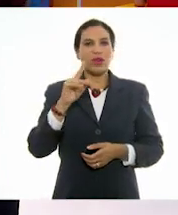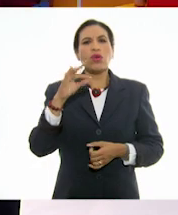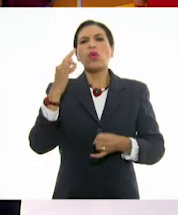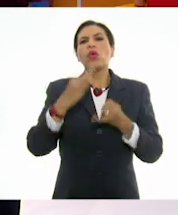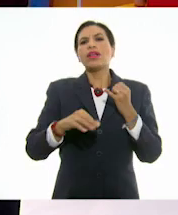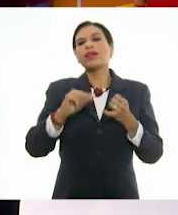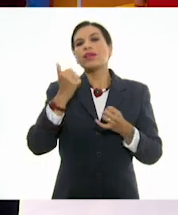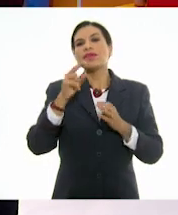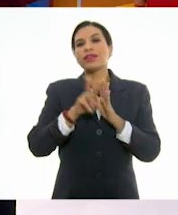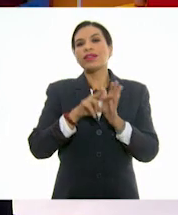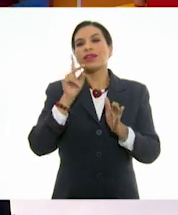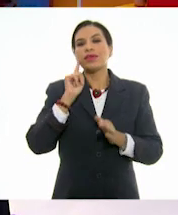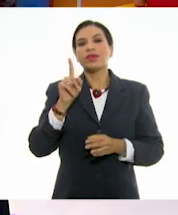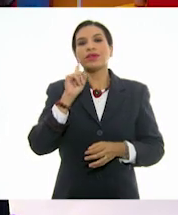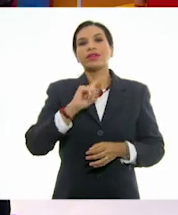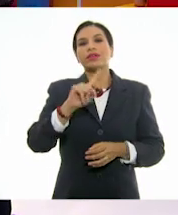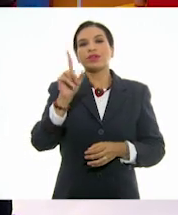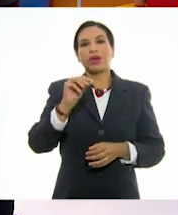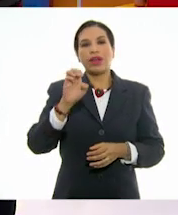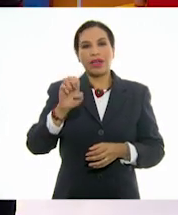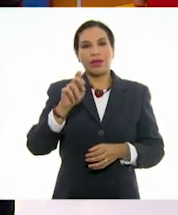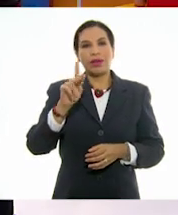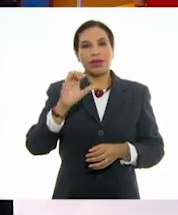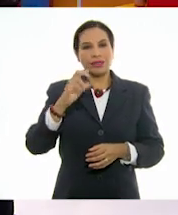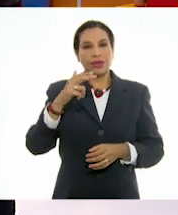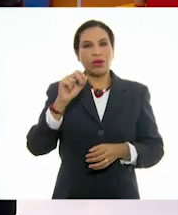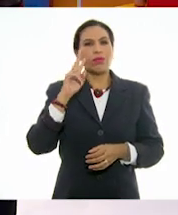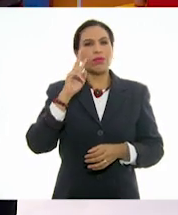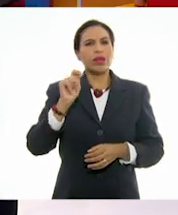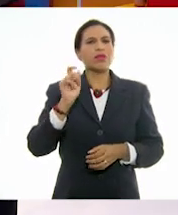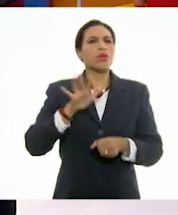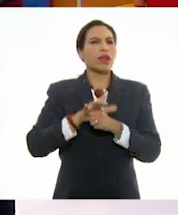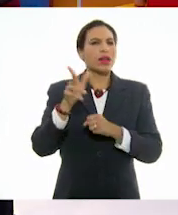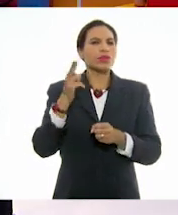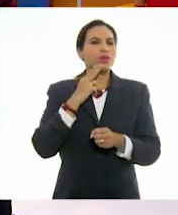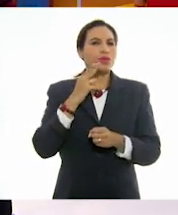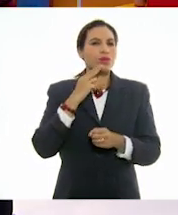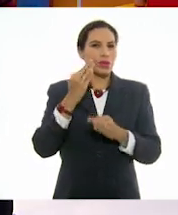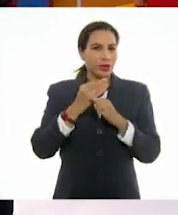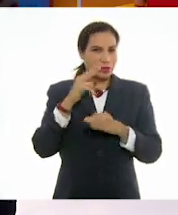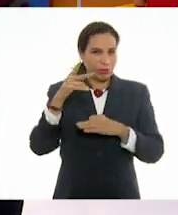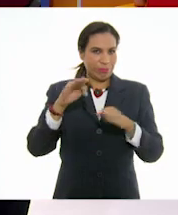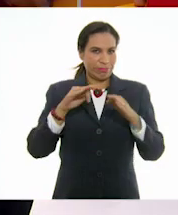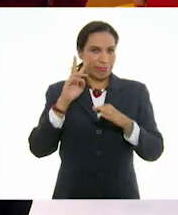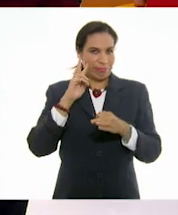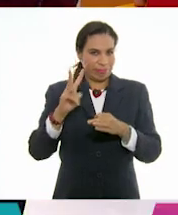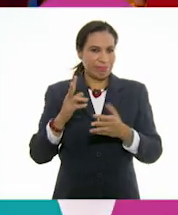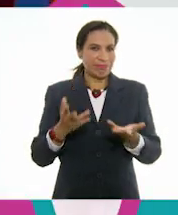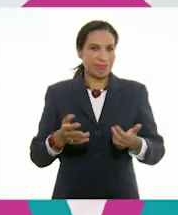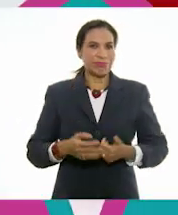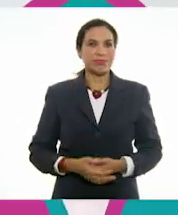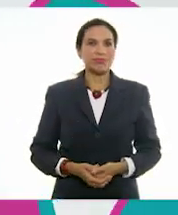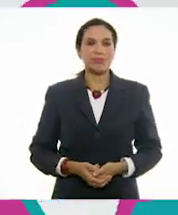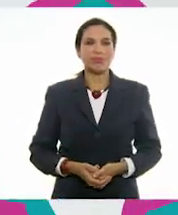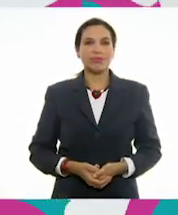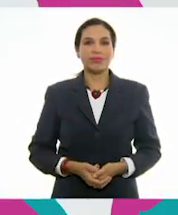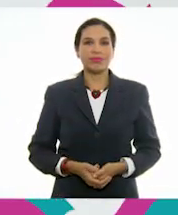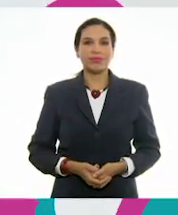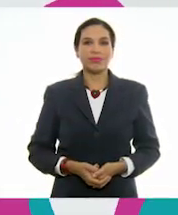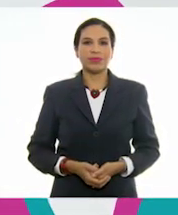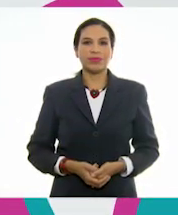alumna Regina Zoe Pacheco. Vamos a ver qué principio utilizó ahí en su trabajo. ¡Vamos! Presúmenos, Regina. ¡Venga!